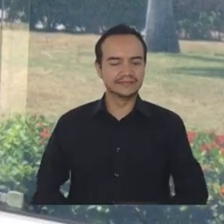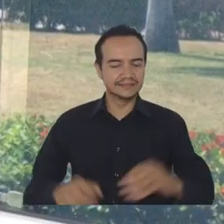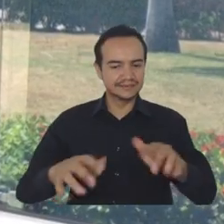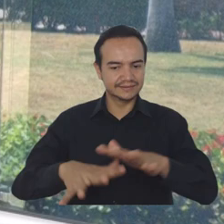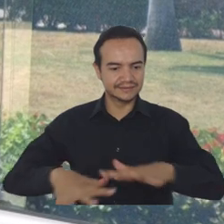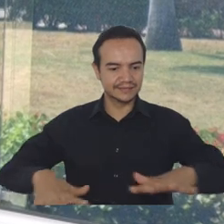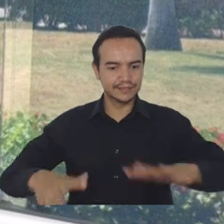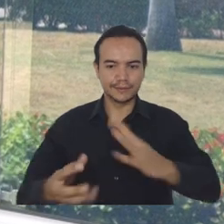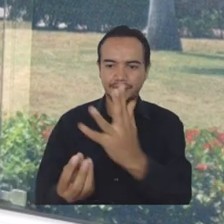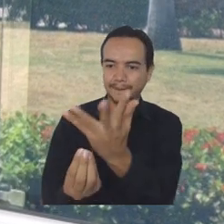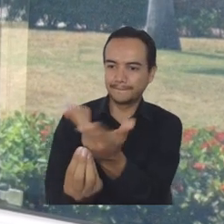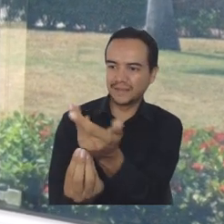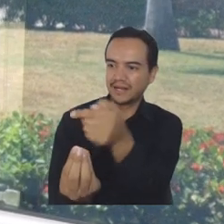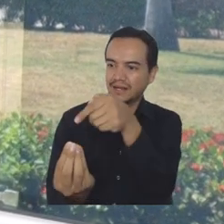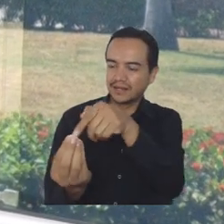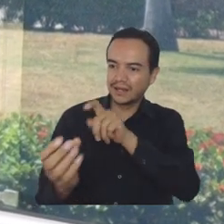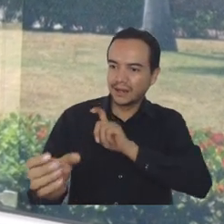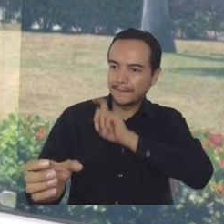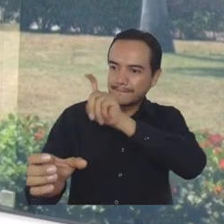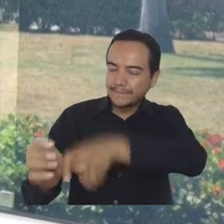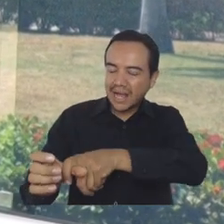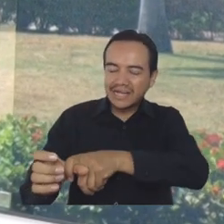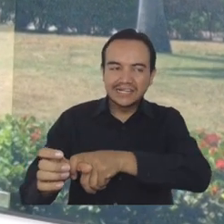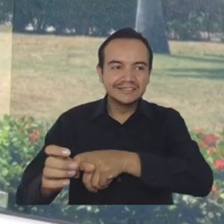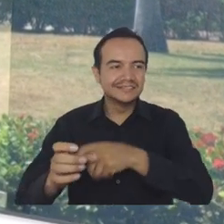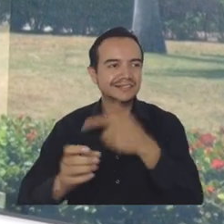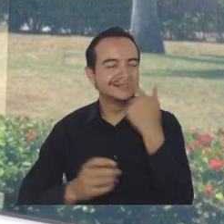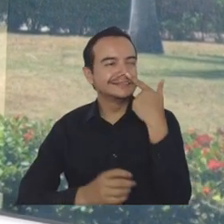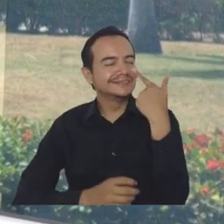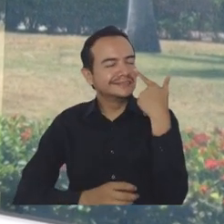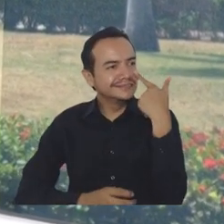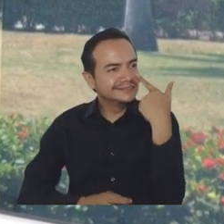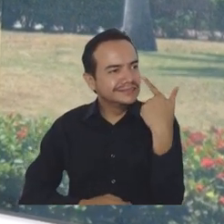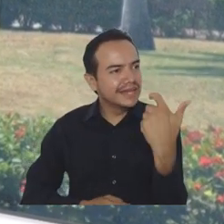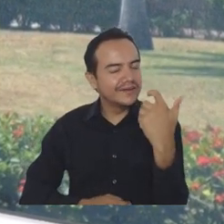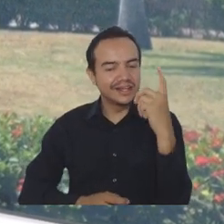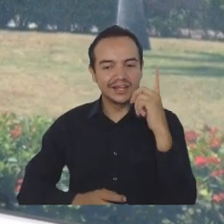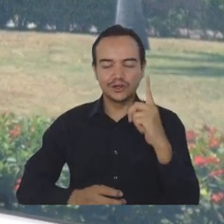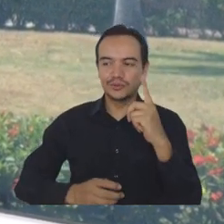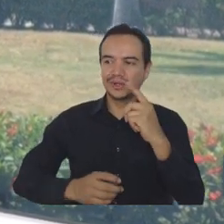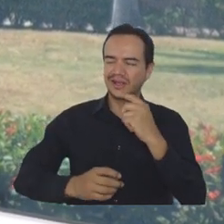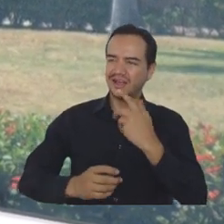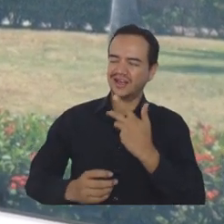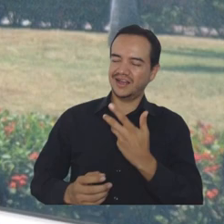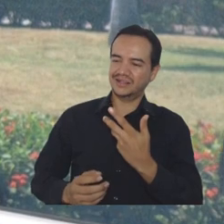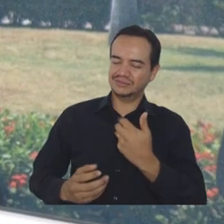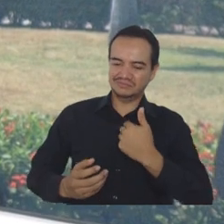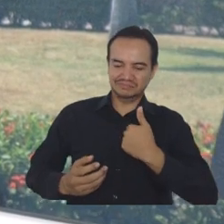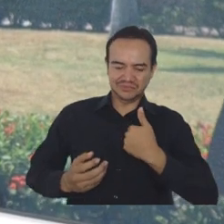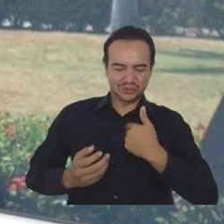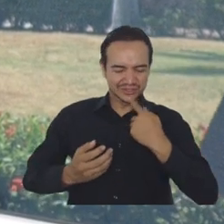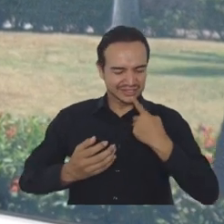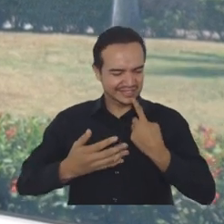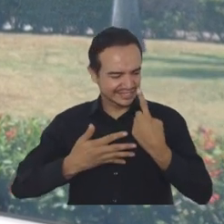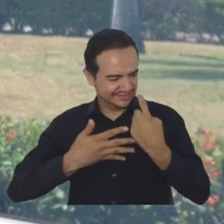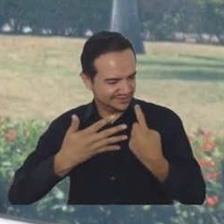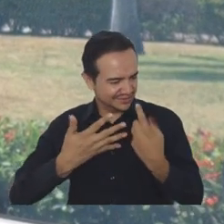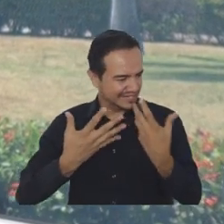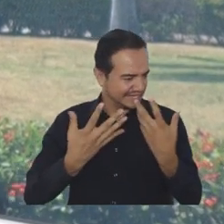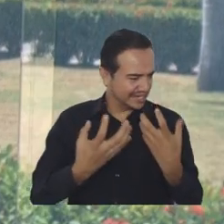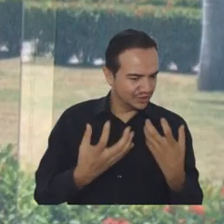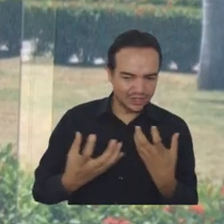Encontrar este programa en la Universidad de Magdalena siento que fue una respuesta innovadora a de pronto esas